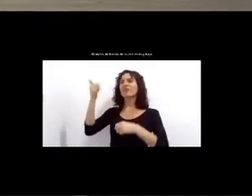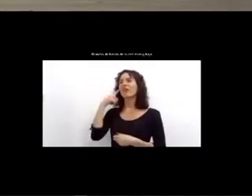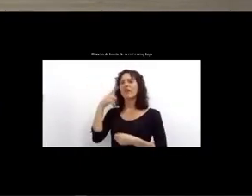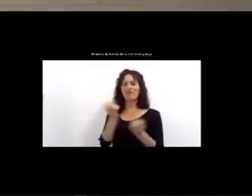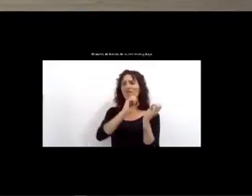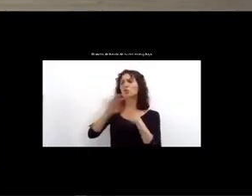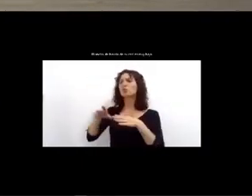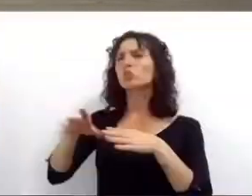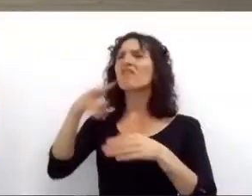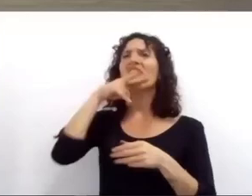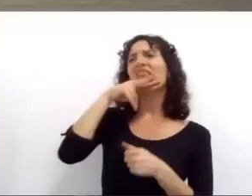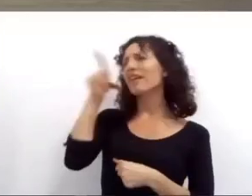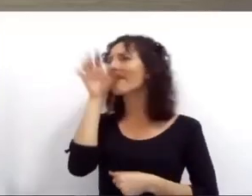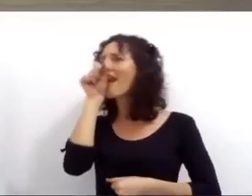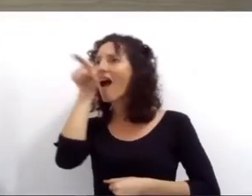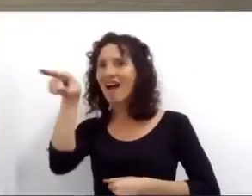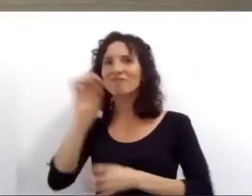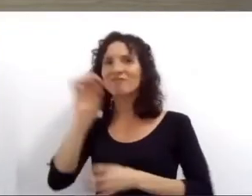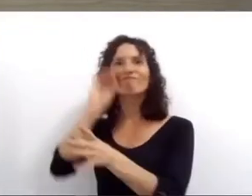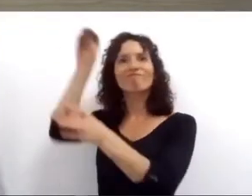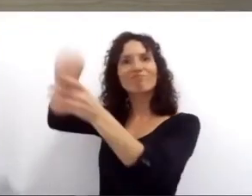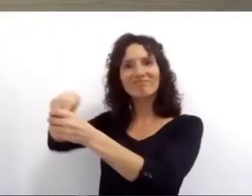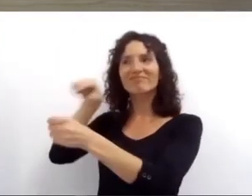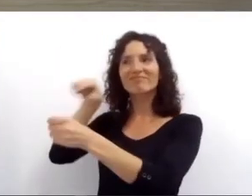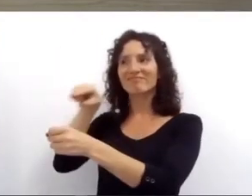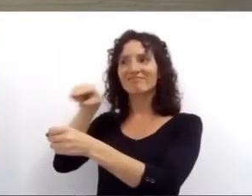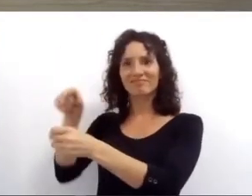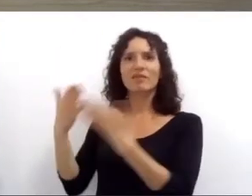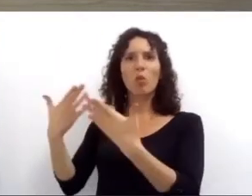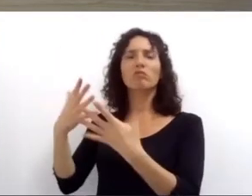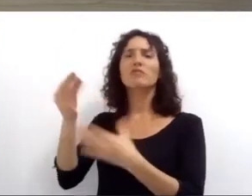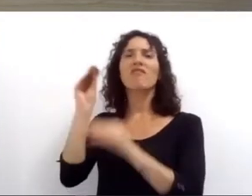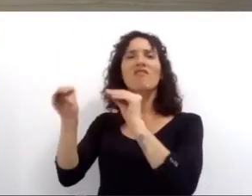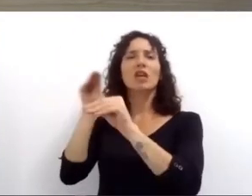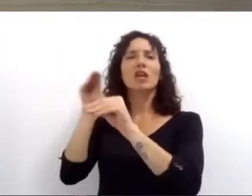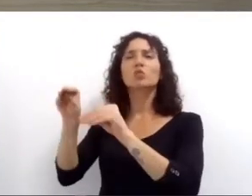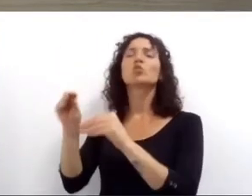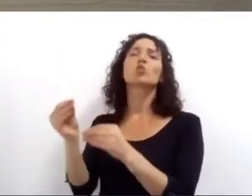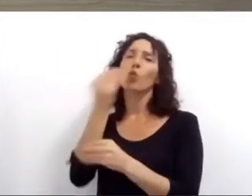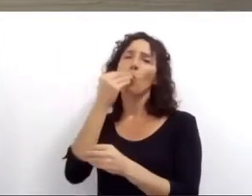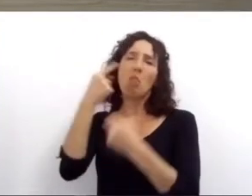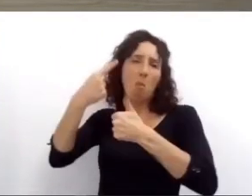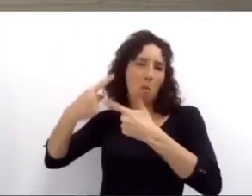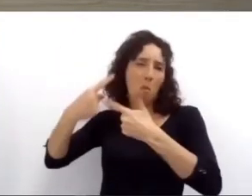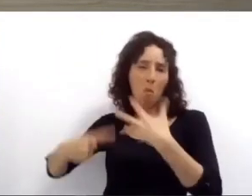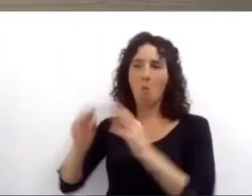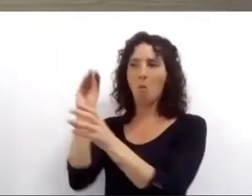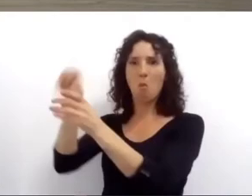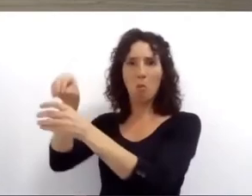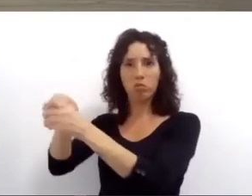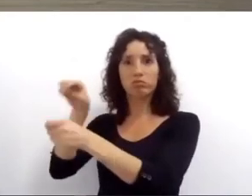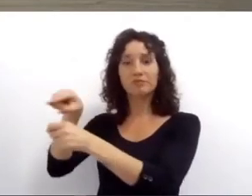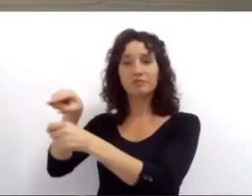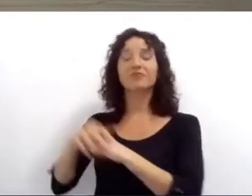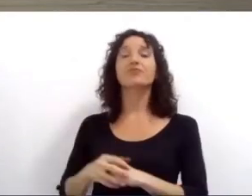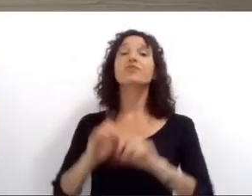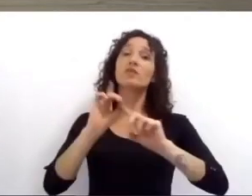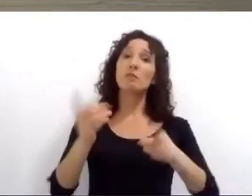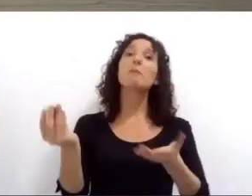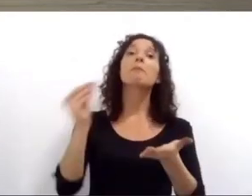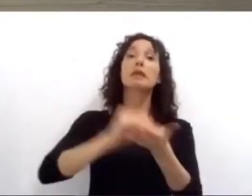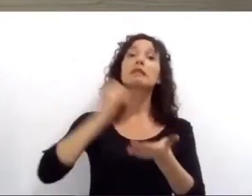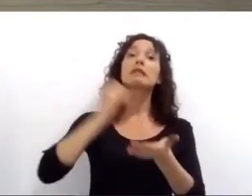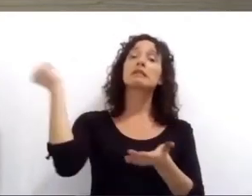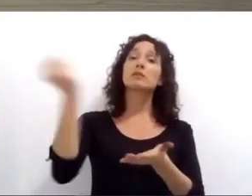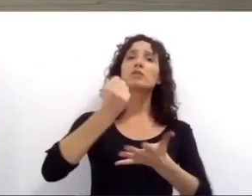incorporar también camiones y contenedores como tecnología que permita mejorar el rendimiento de los servicios de recolección y separación